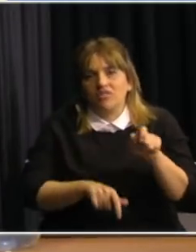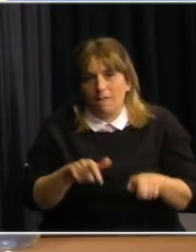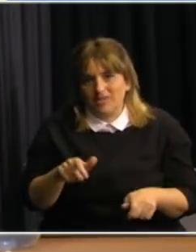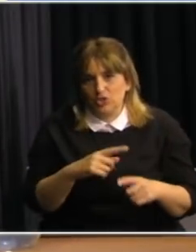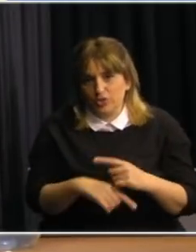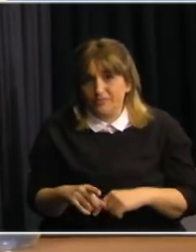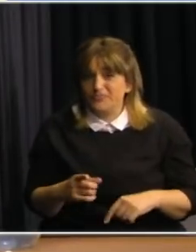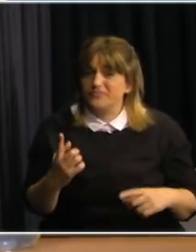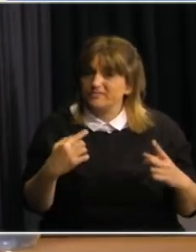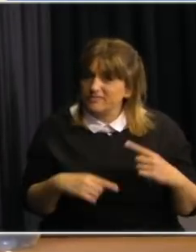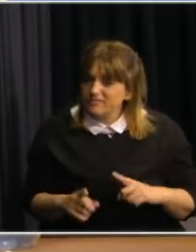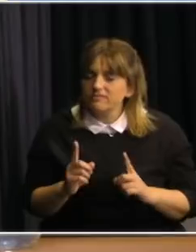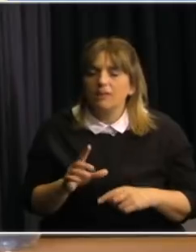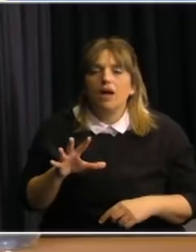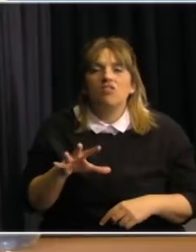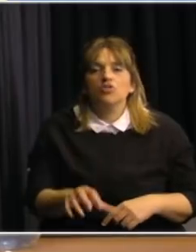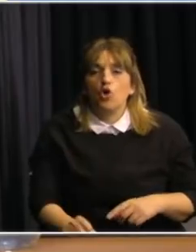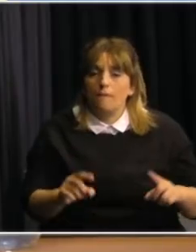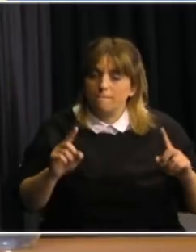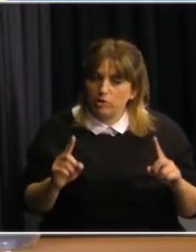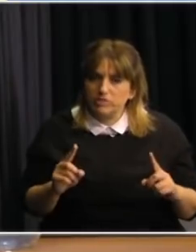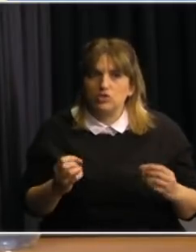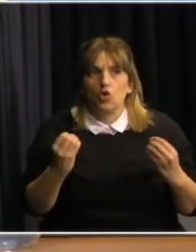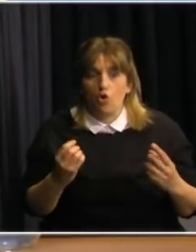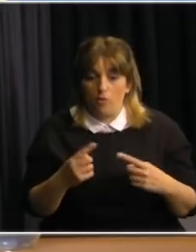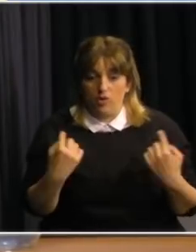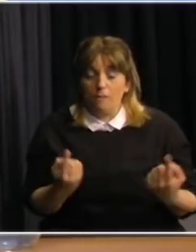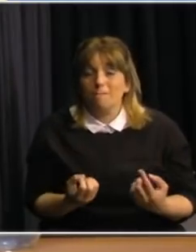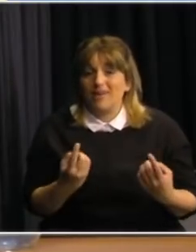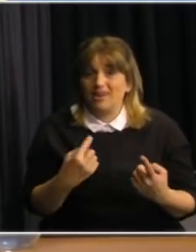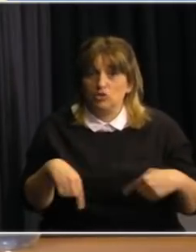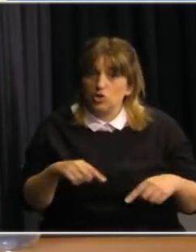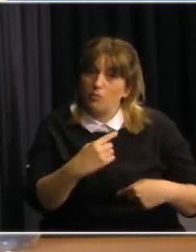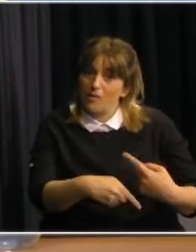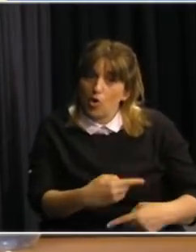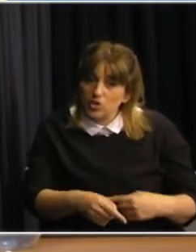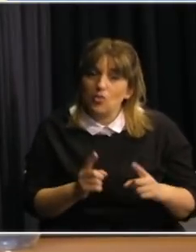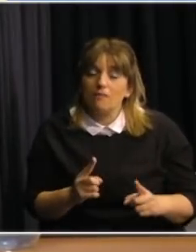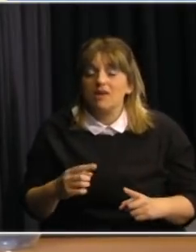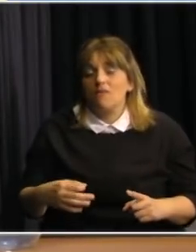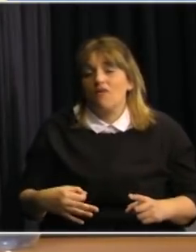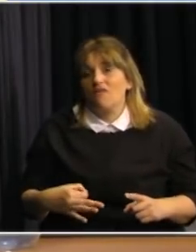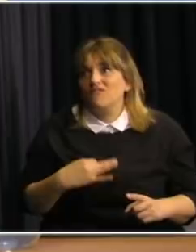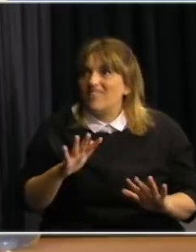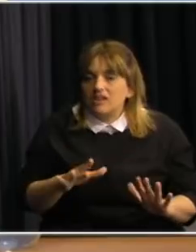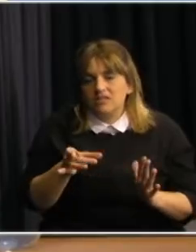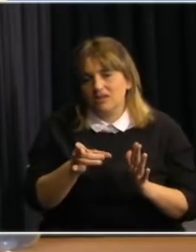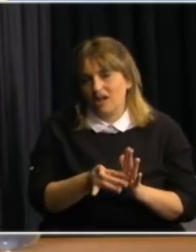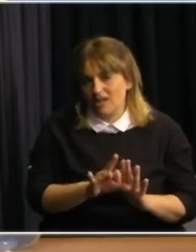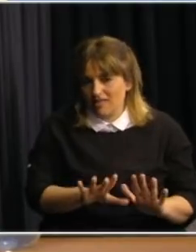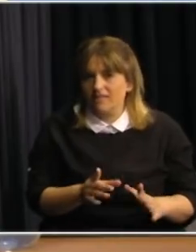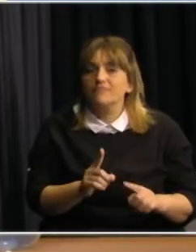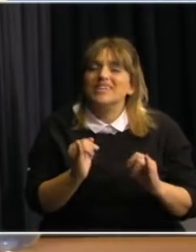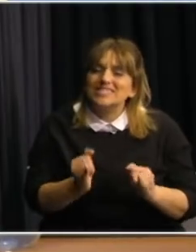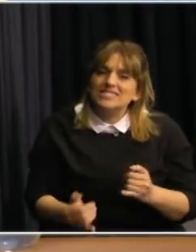pero comprometiendo lo menos posible nuestra calidad de vida, manteniendo siempre la